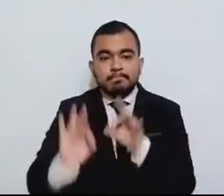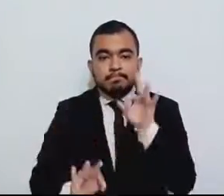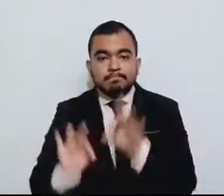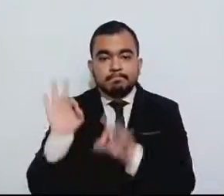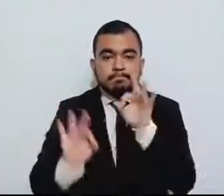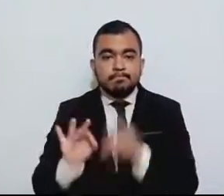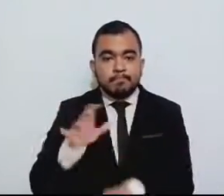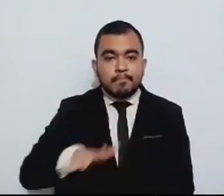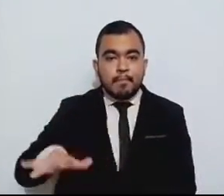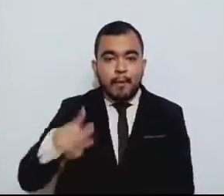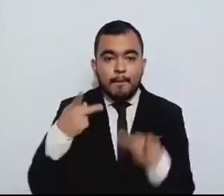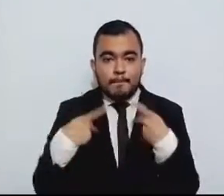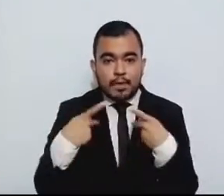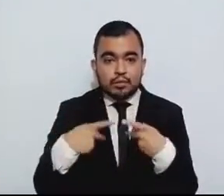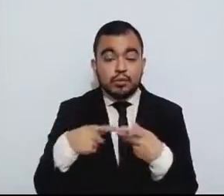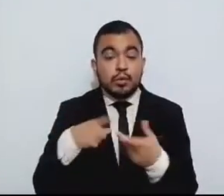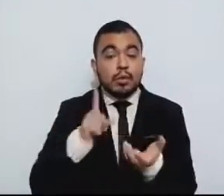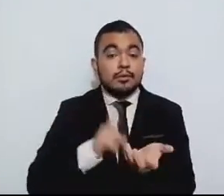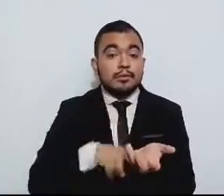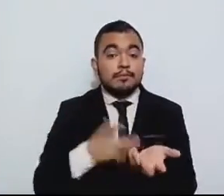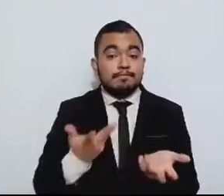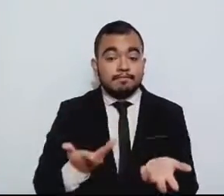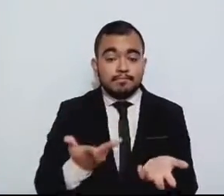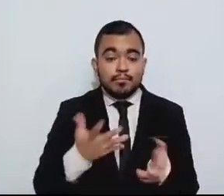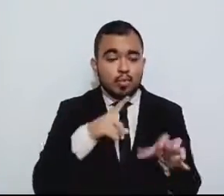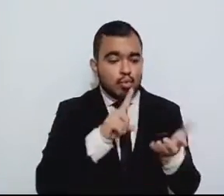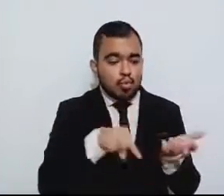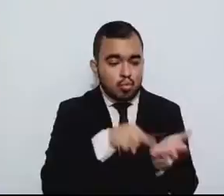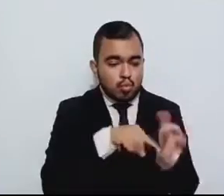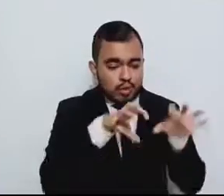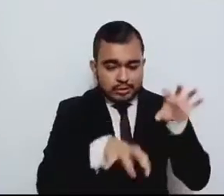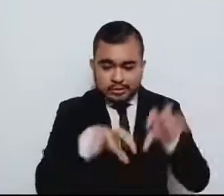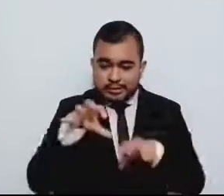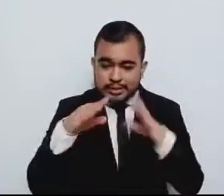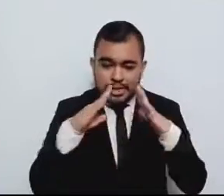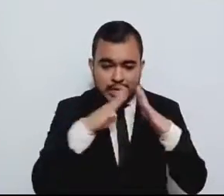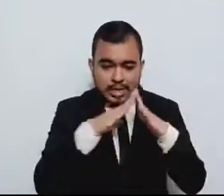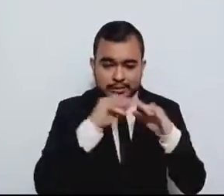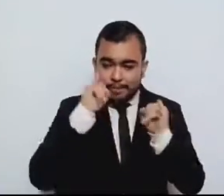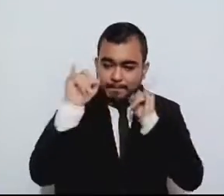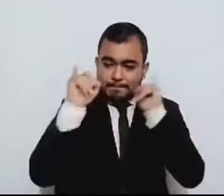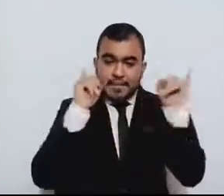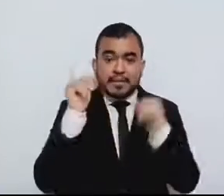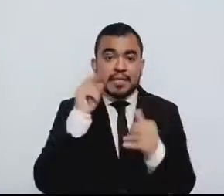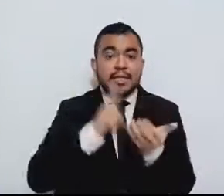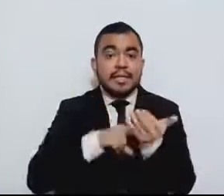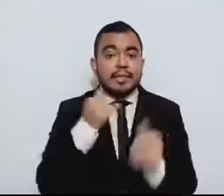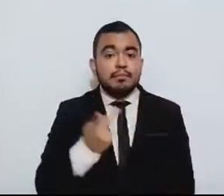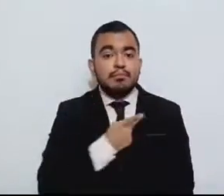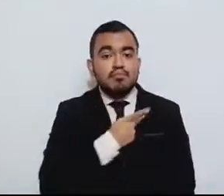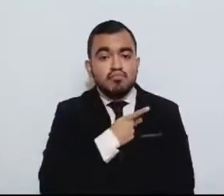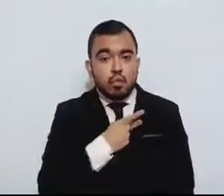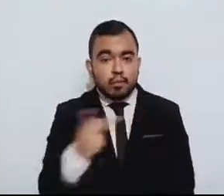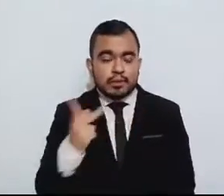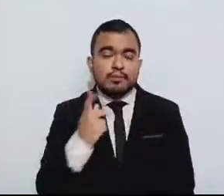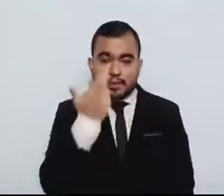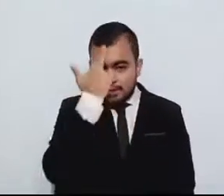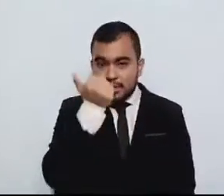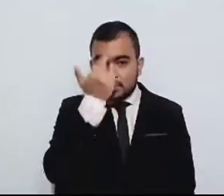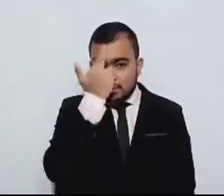asentamientos y la pobreza que reina en ellos son algunos de los principales motivos de dichas tragedias.